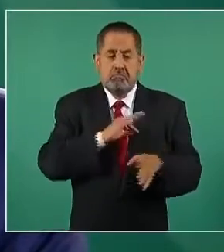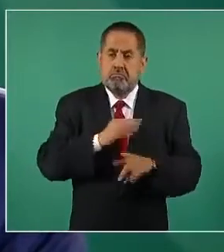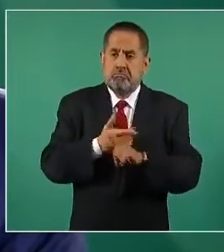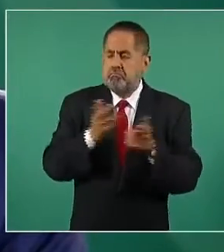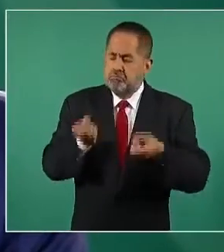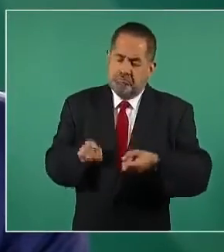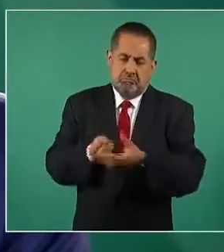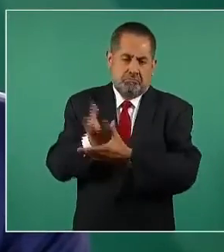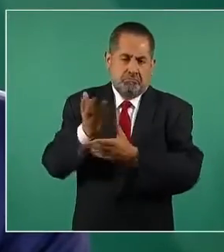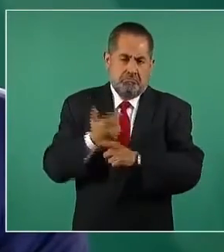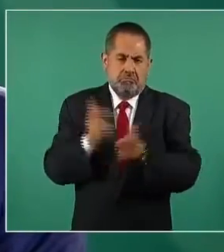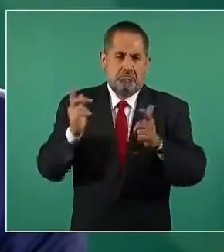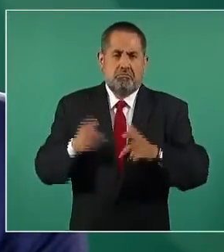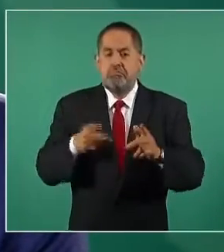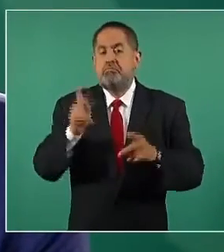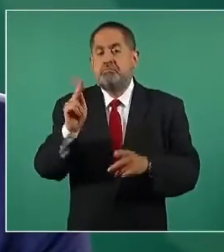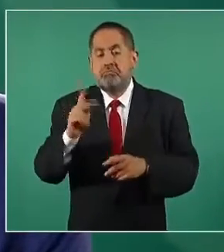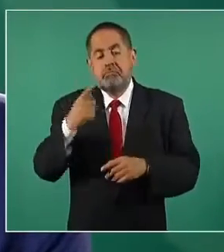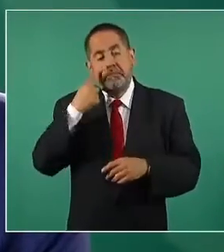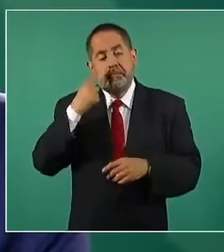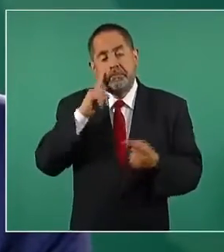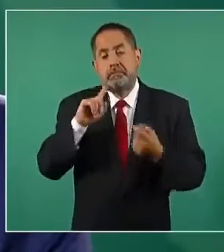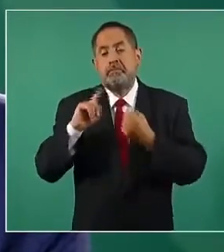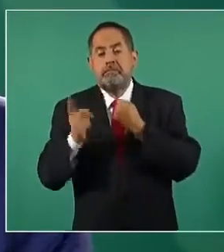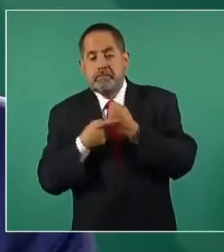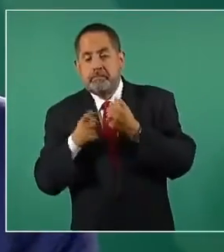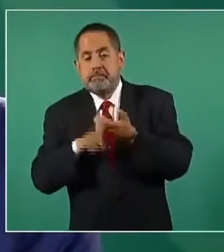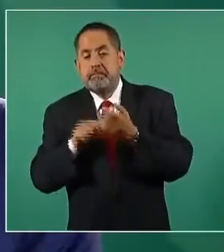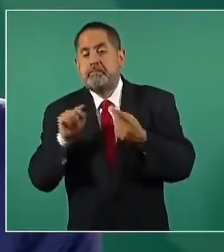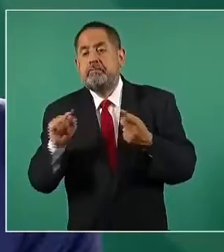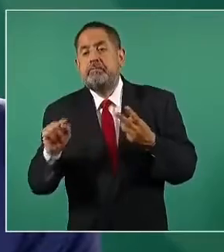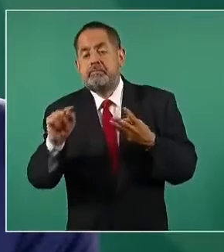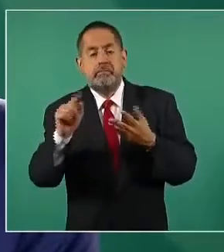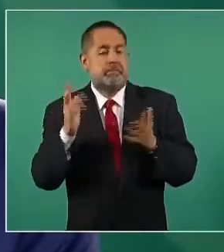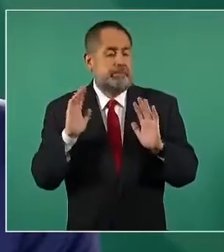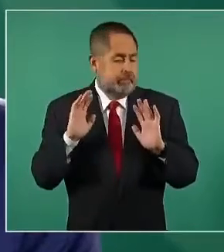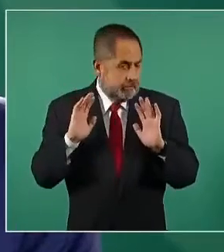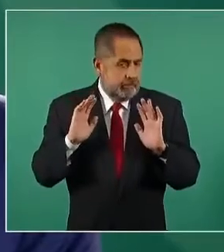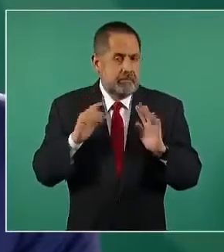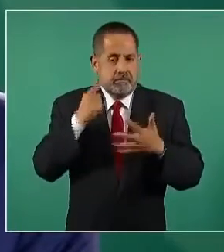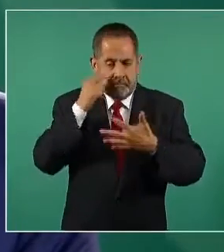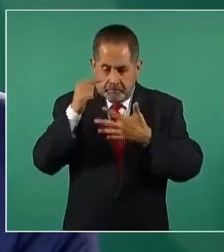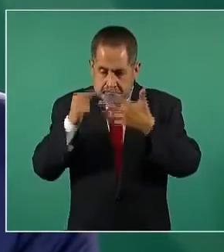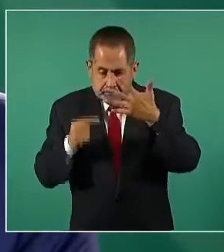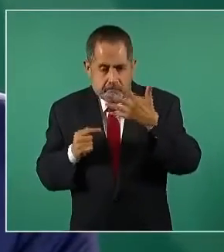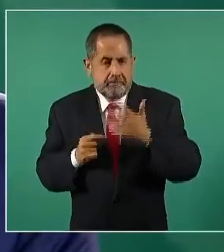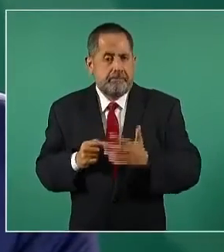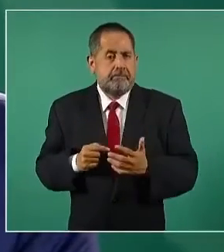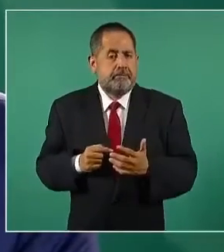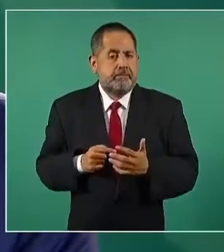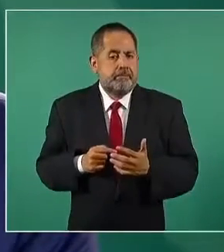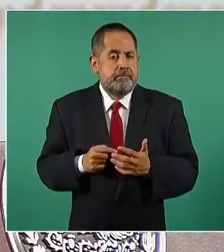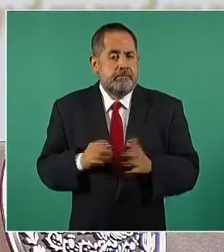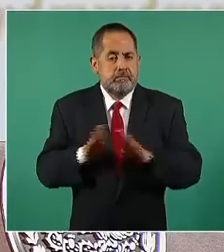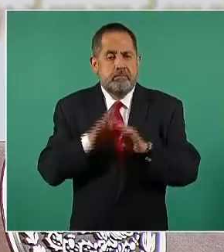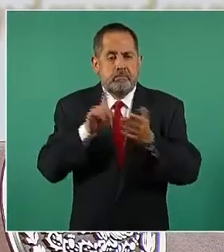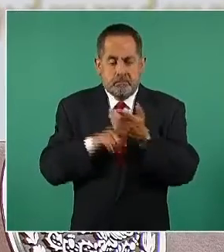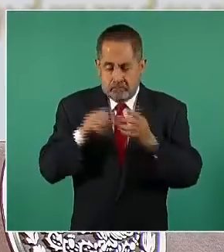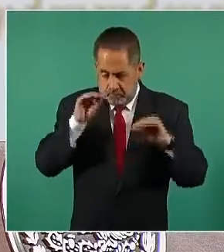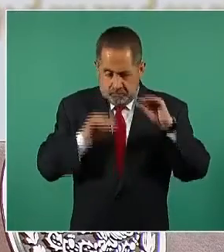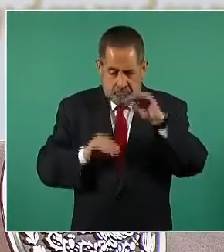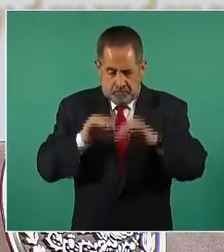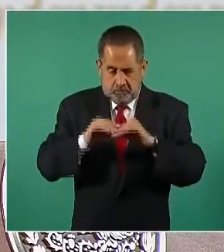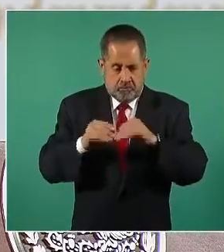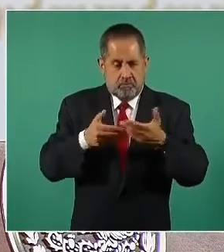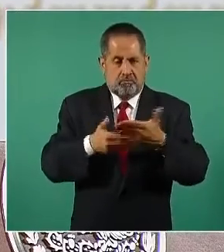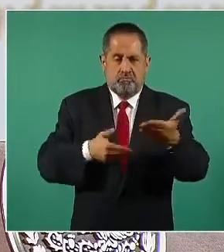salir, pero hay que ver cómo se termina de elaborar